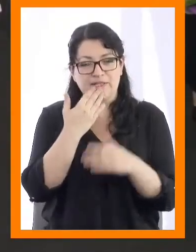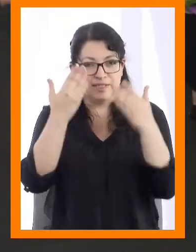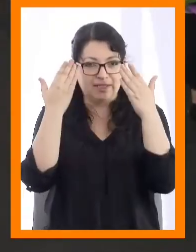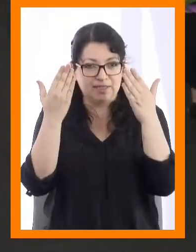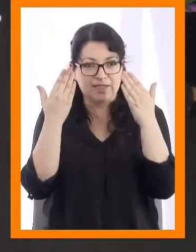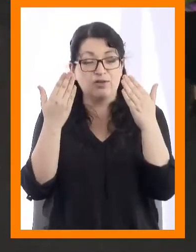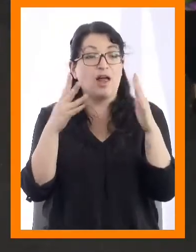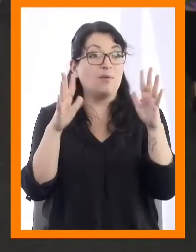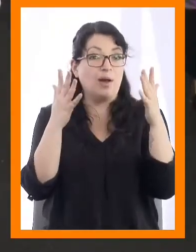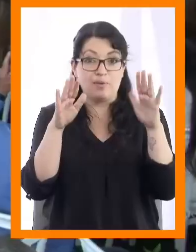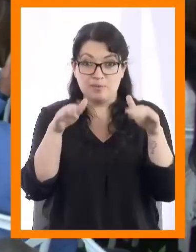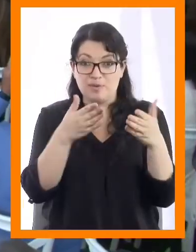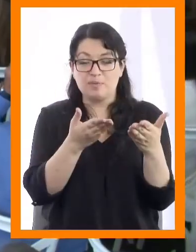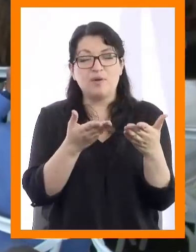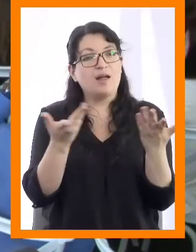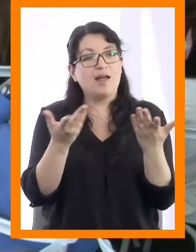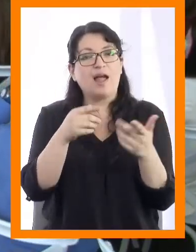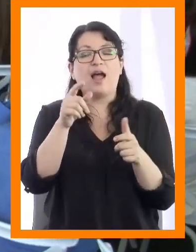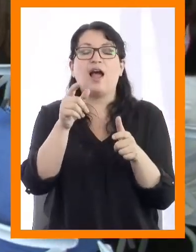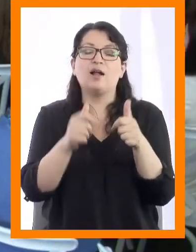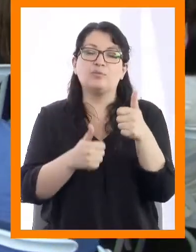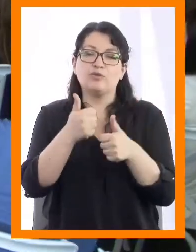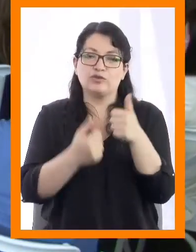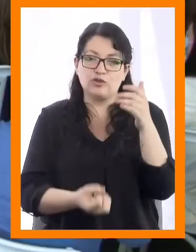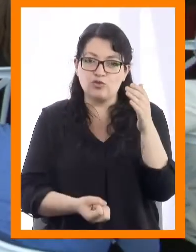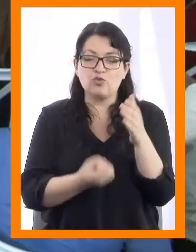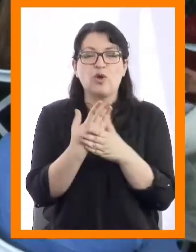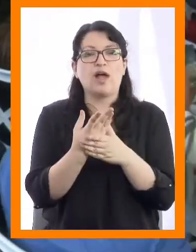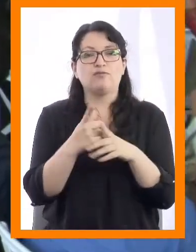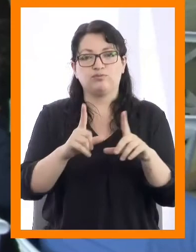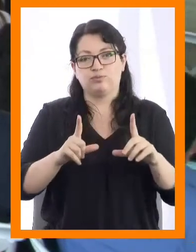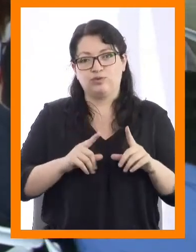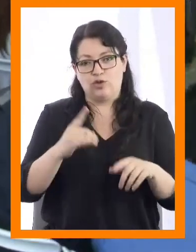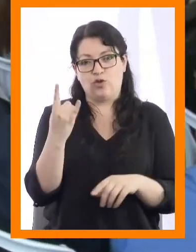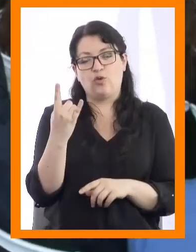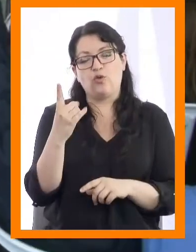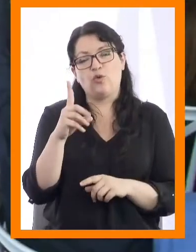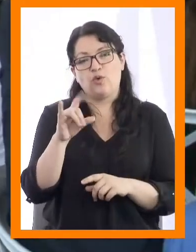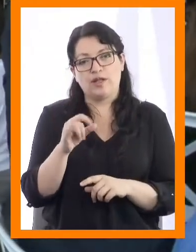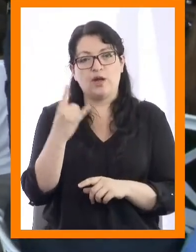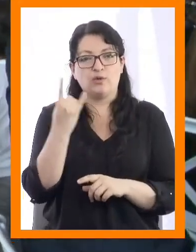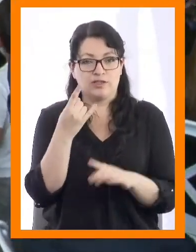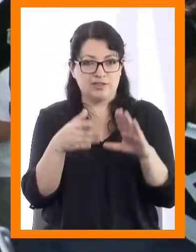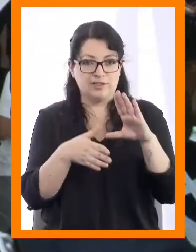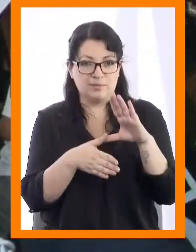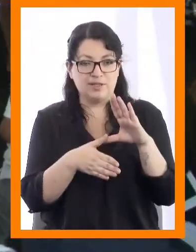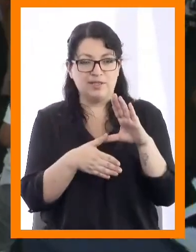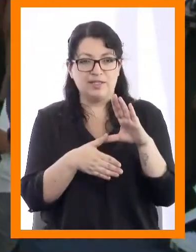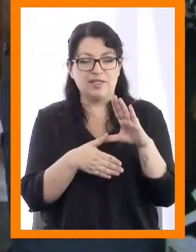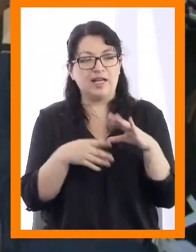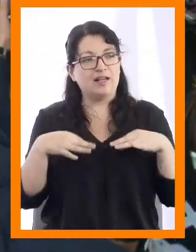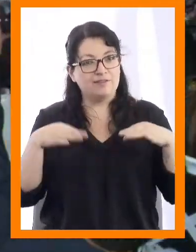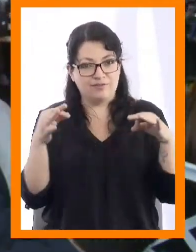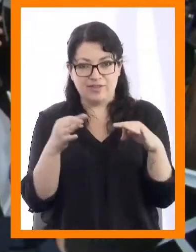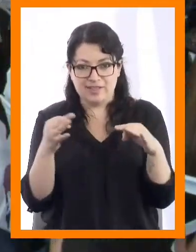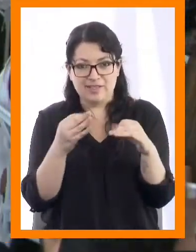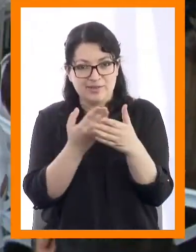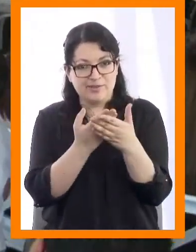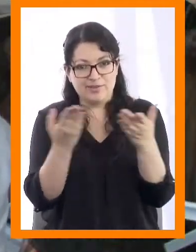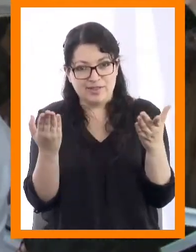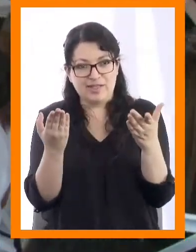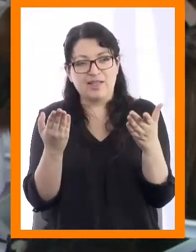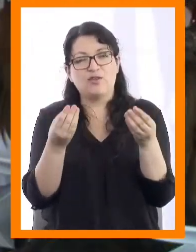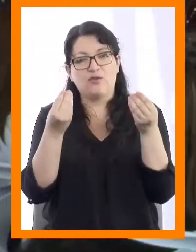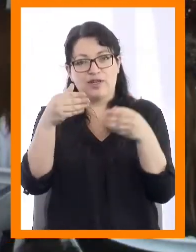saludamos con estos aplausos a los nuevos profesionales de Udla, Universidad de las Américas. Felicitaciones y